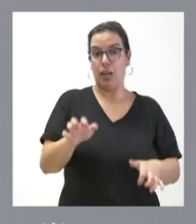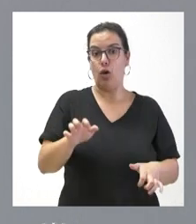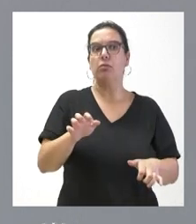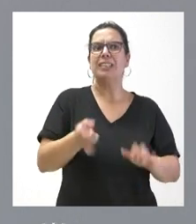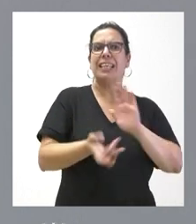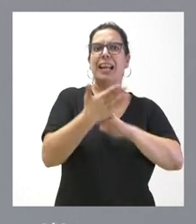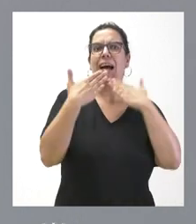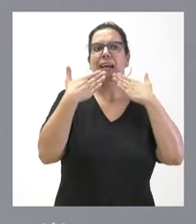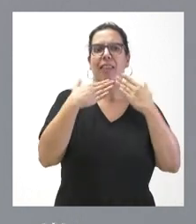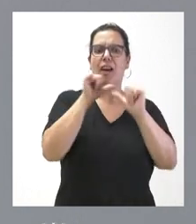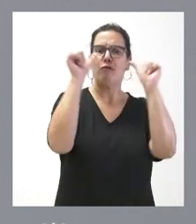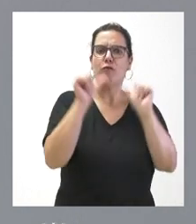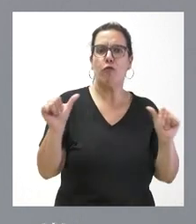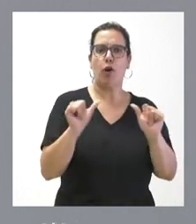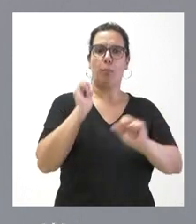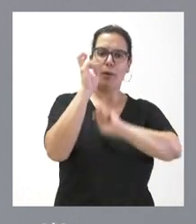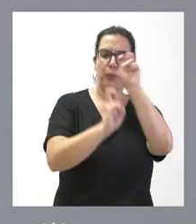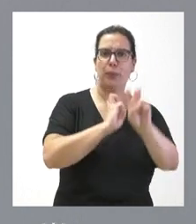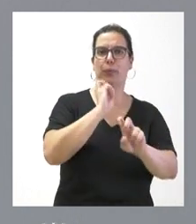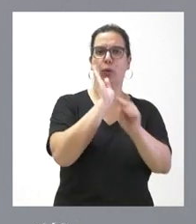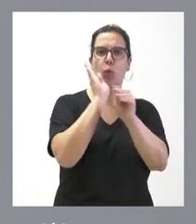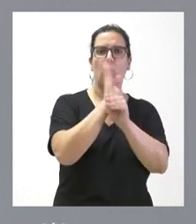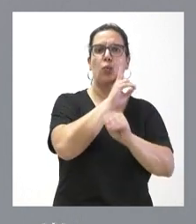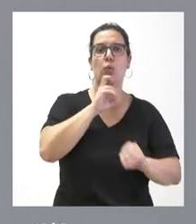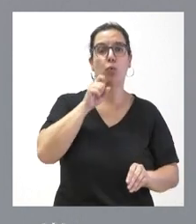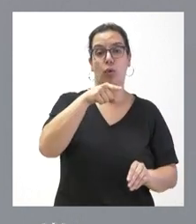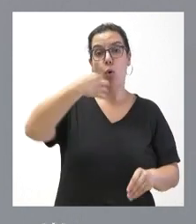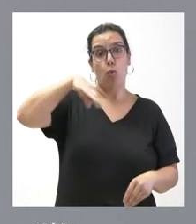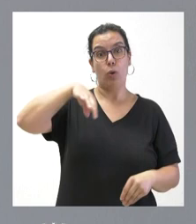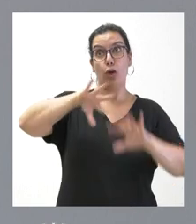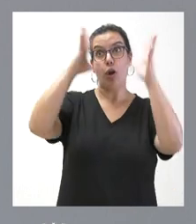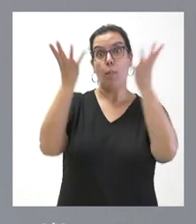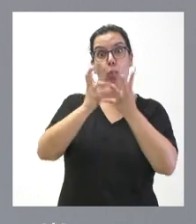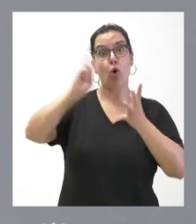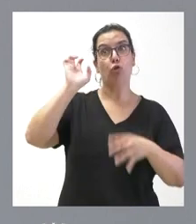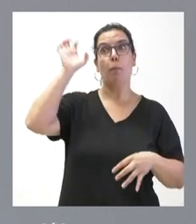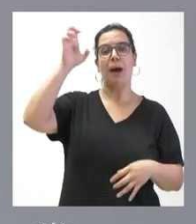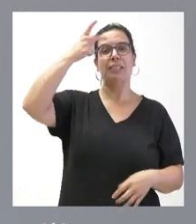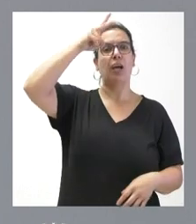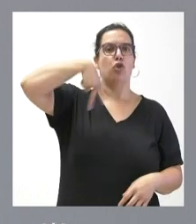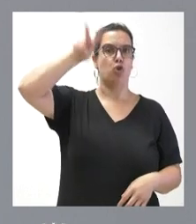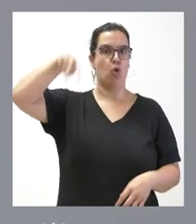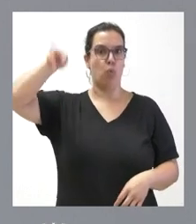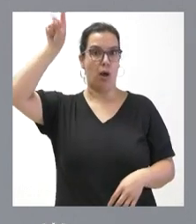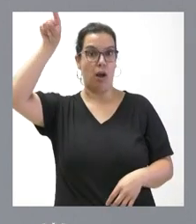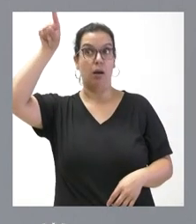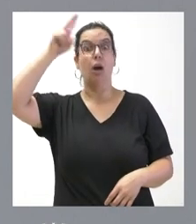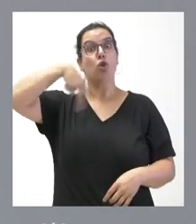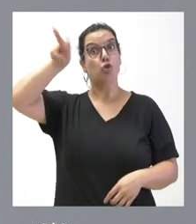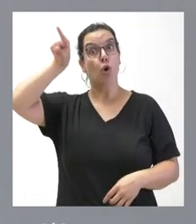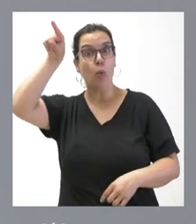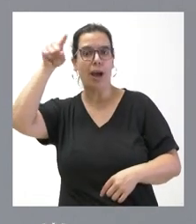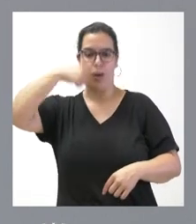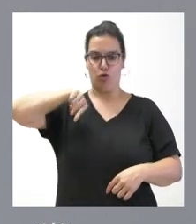renovable. Esto solo en el mundo lo tiene Noruega. Y a la altura de Noruega está en este momento Castilla y León